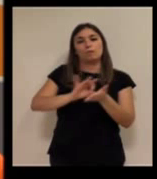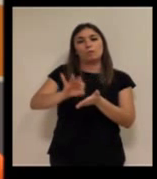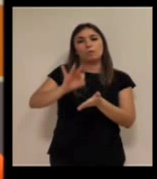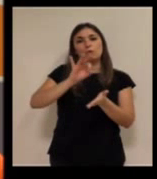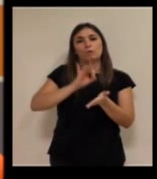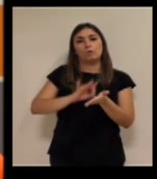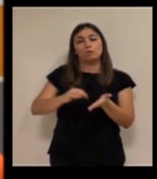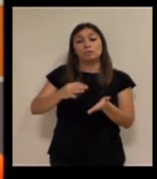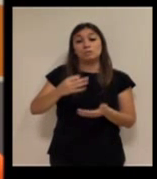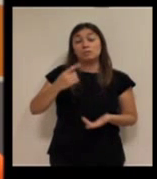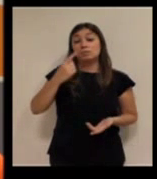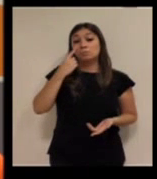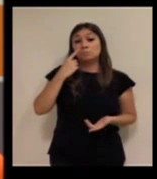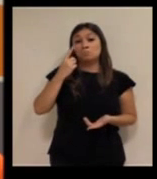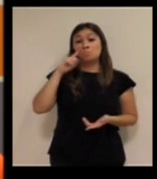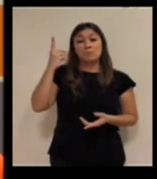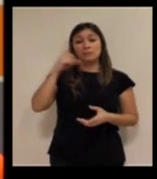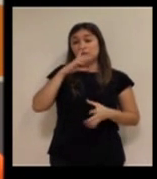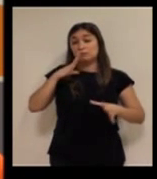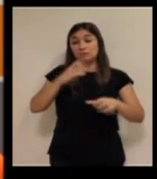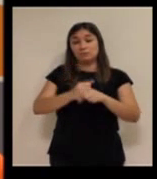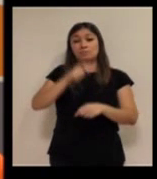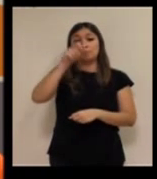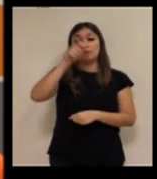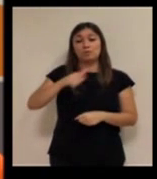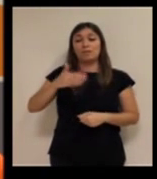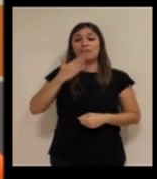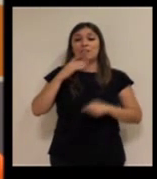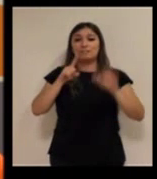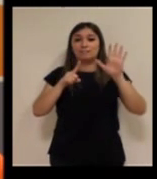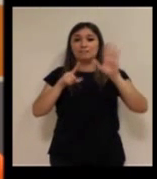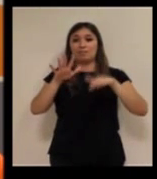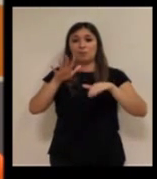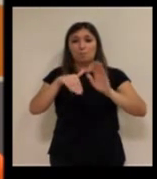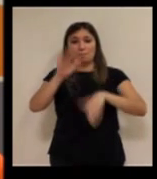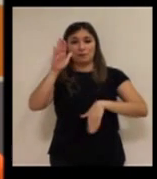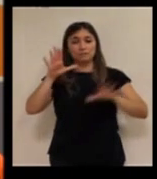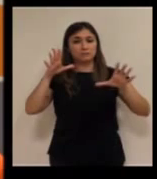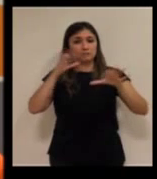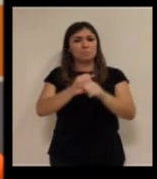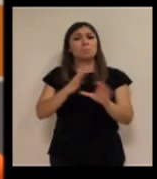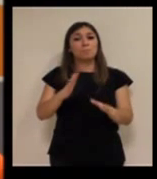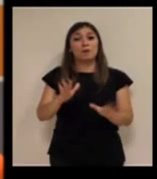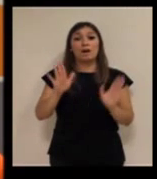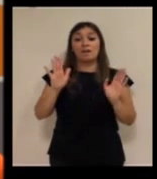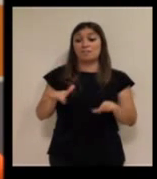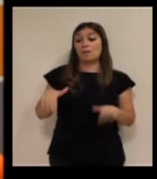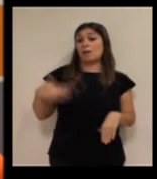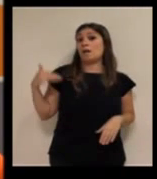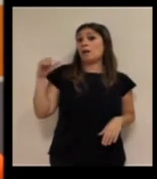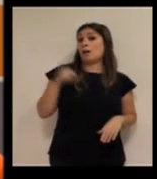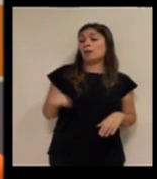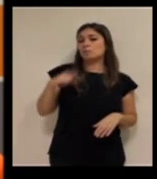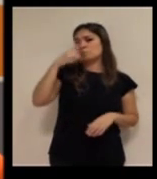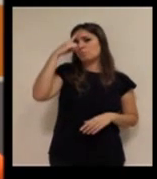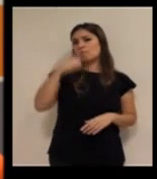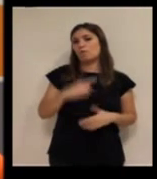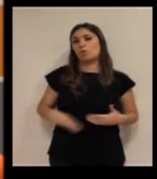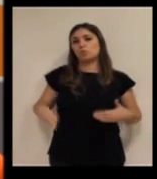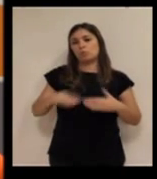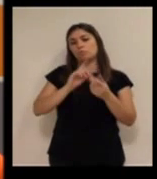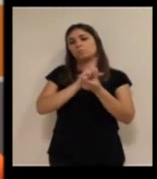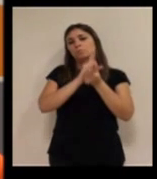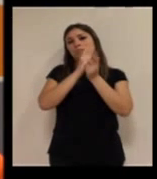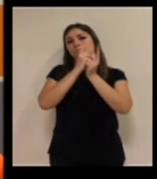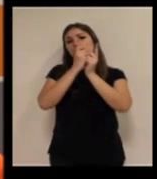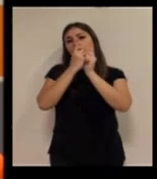servicios está sobre todo focalizado en mayores de 65 años pero dice que a lo largo de todos estos años ha